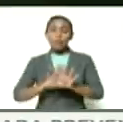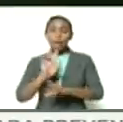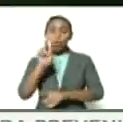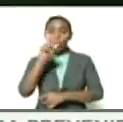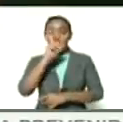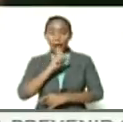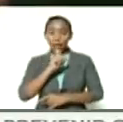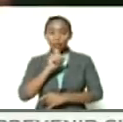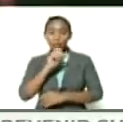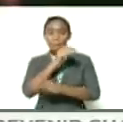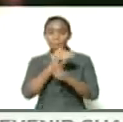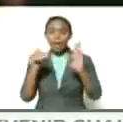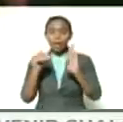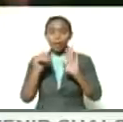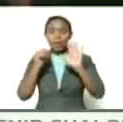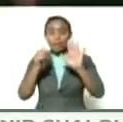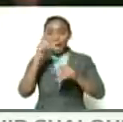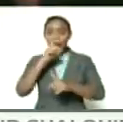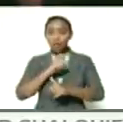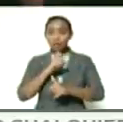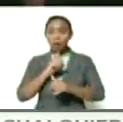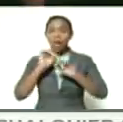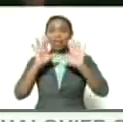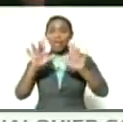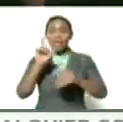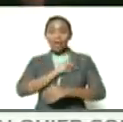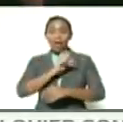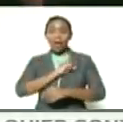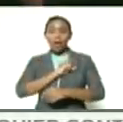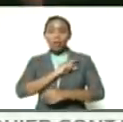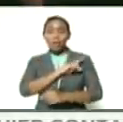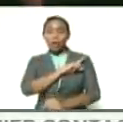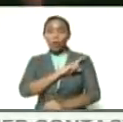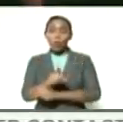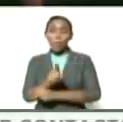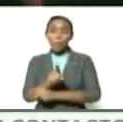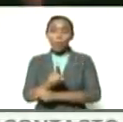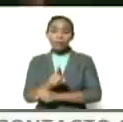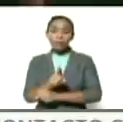años y medio del periodo de 6 años el 10 de enero que viene se cumplen